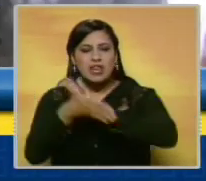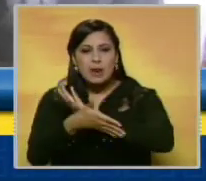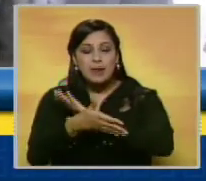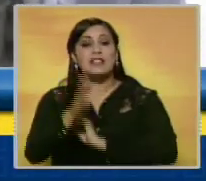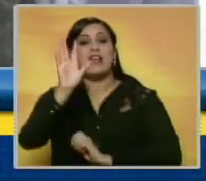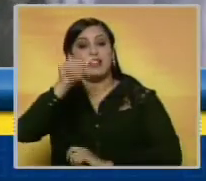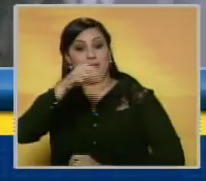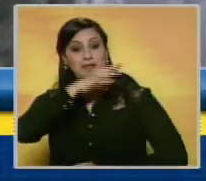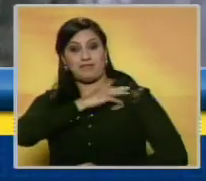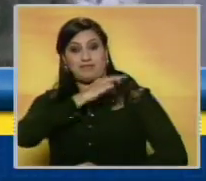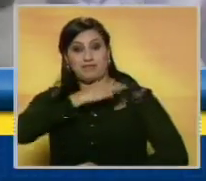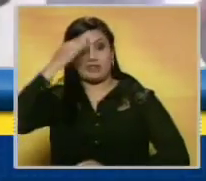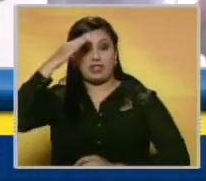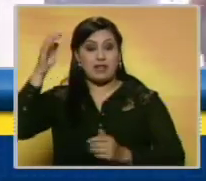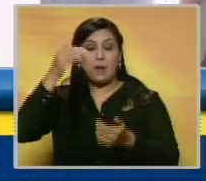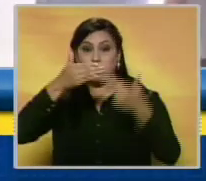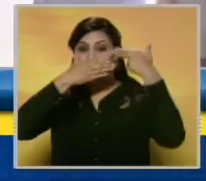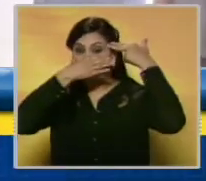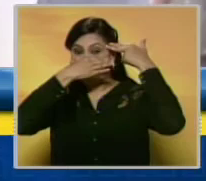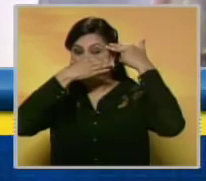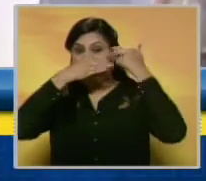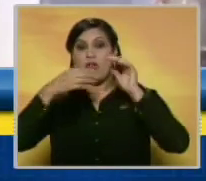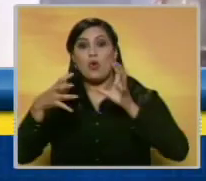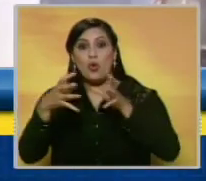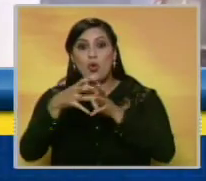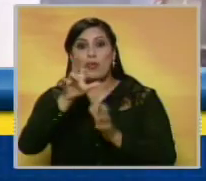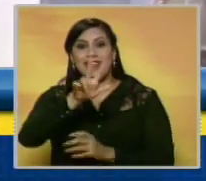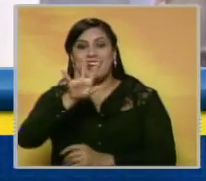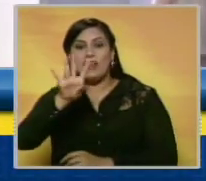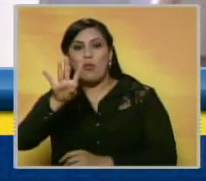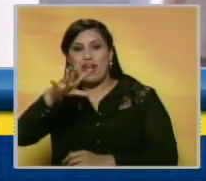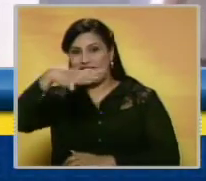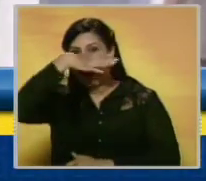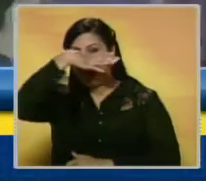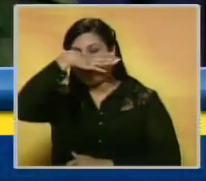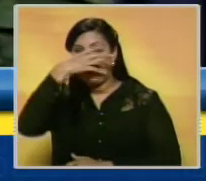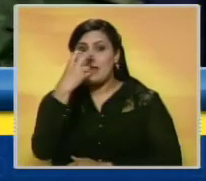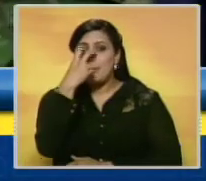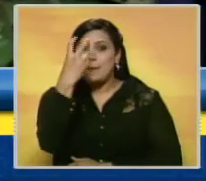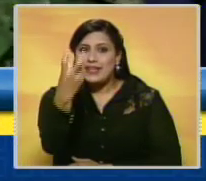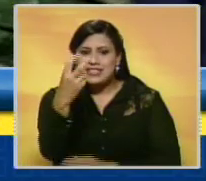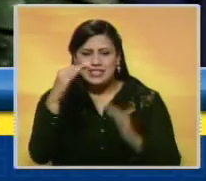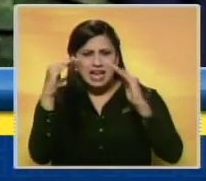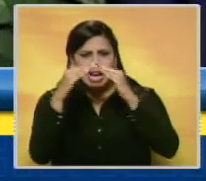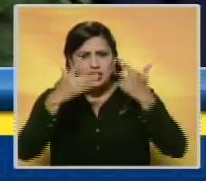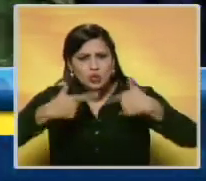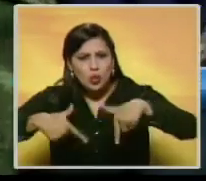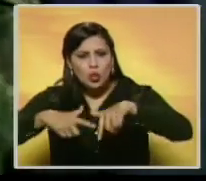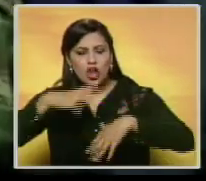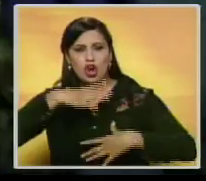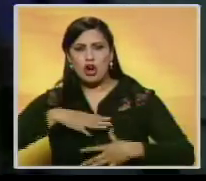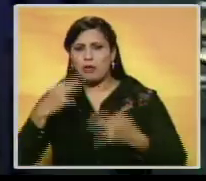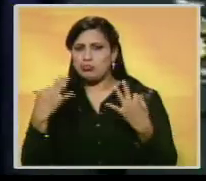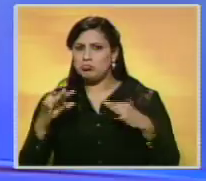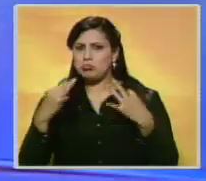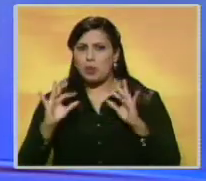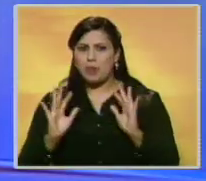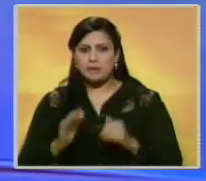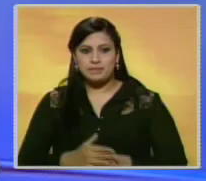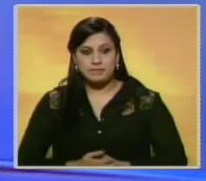El general Alzate fue capturado por el Frente 34 de las FARC cuando visitaba un caserío de la zona vestido de civil.